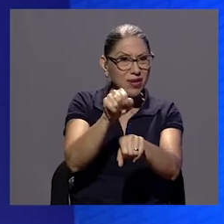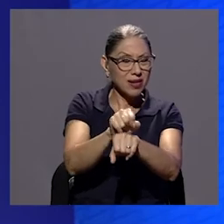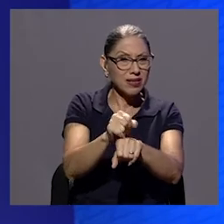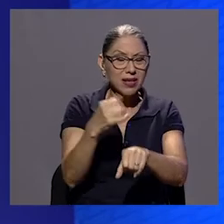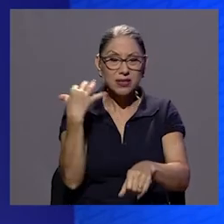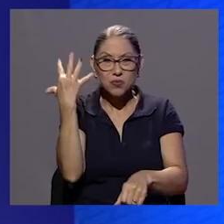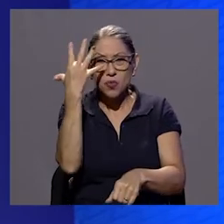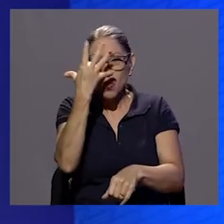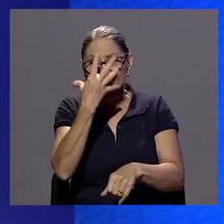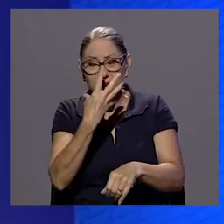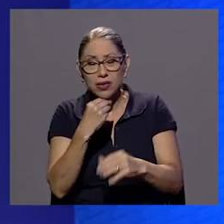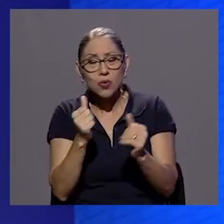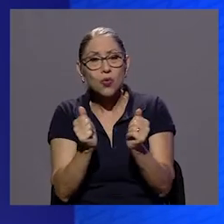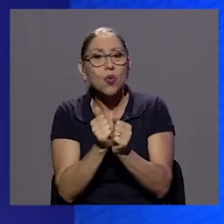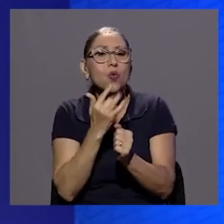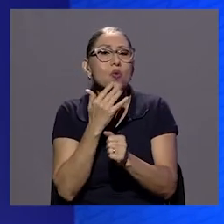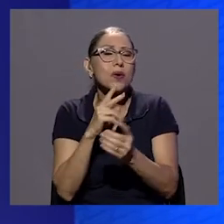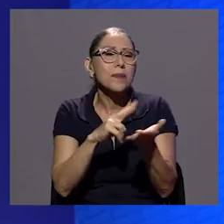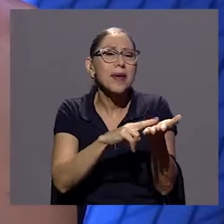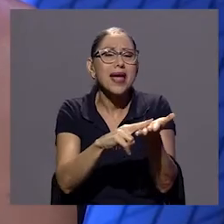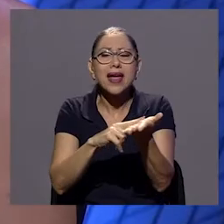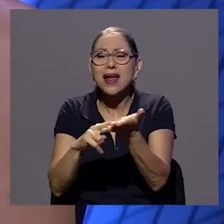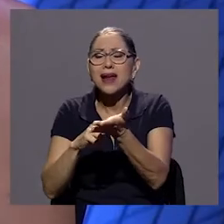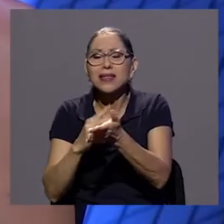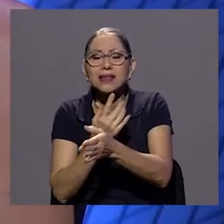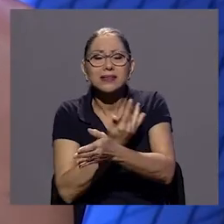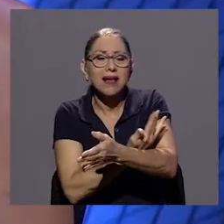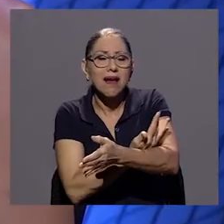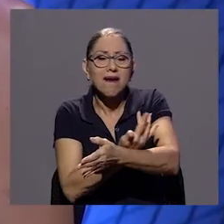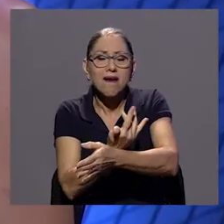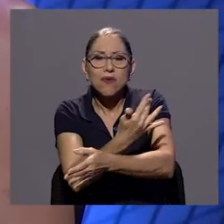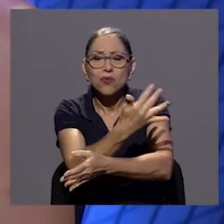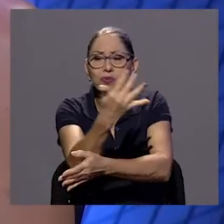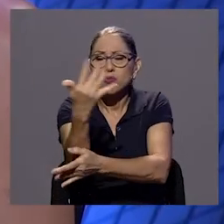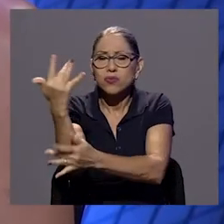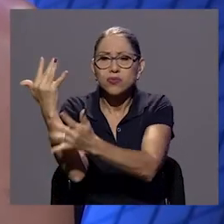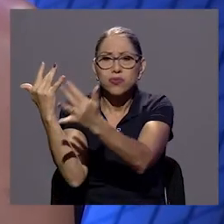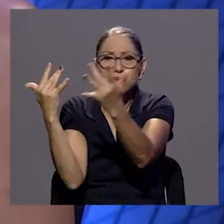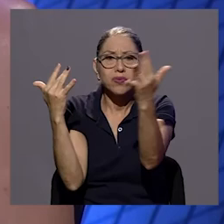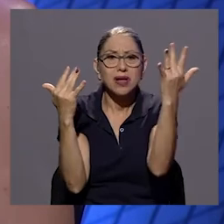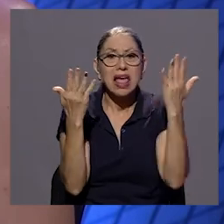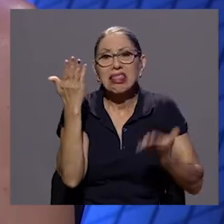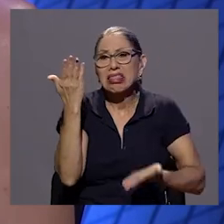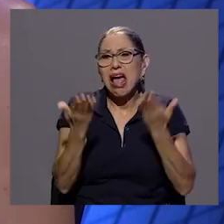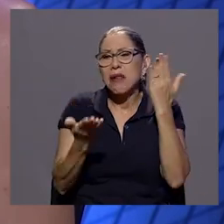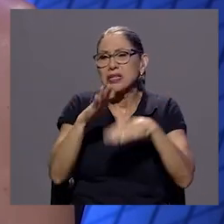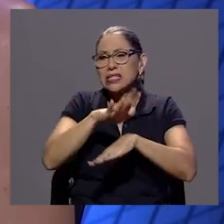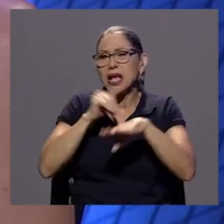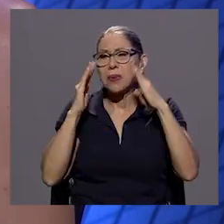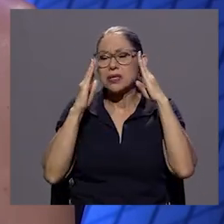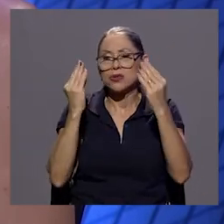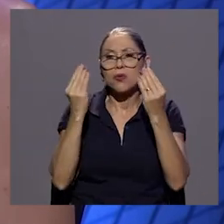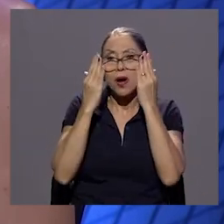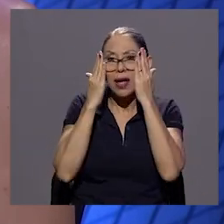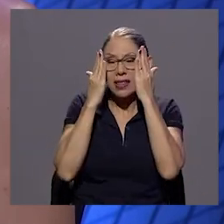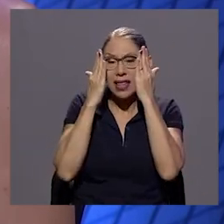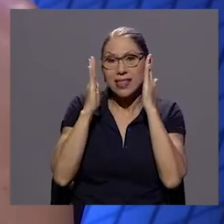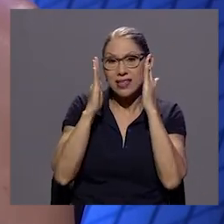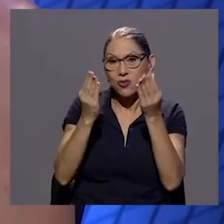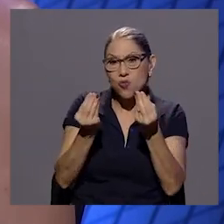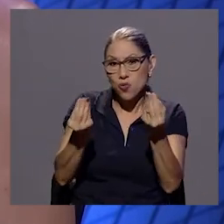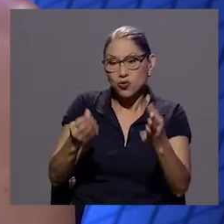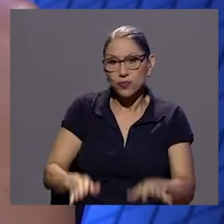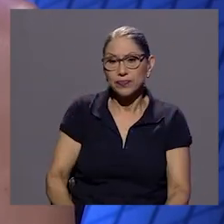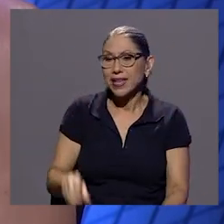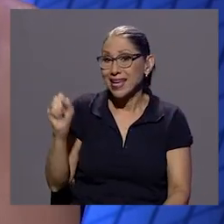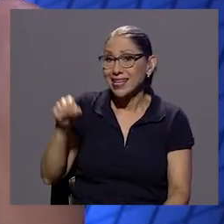desviado un poco la atención eso es una muy buena reflexión porque efectivamente también hay todo esto esta mirada un